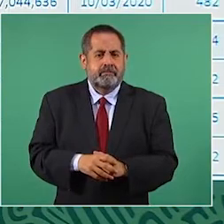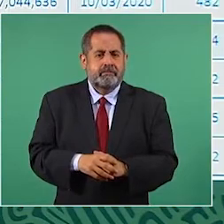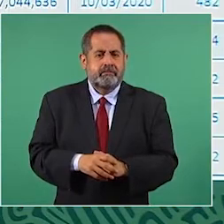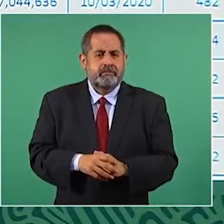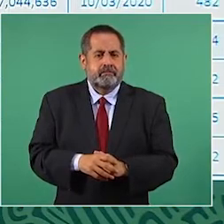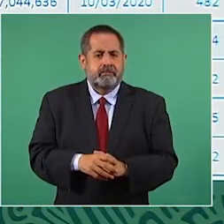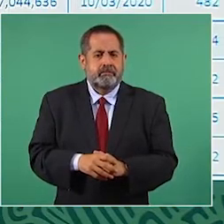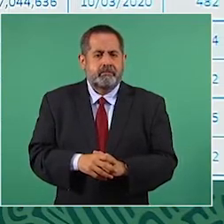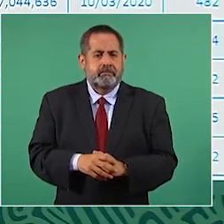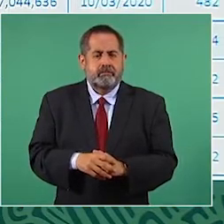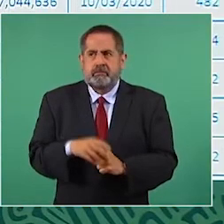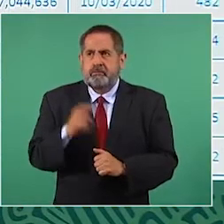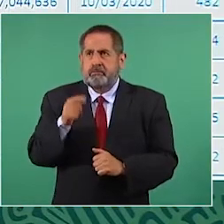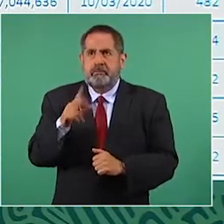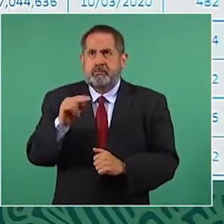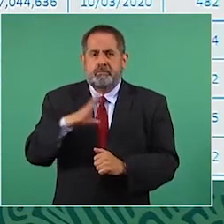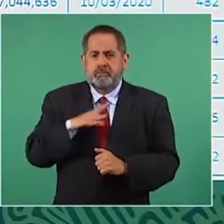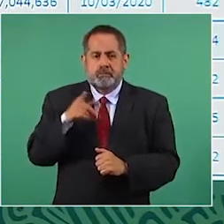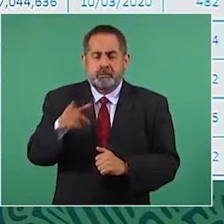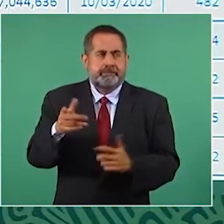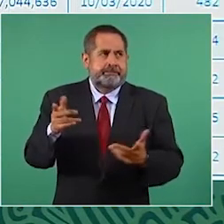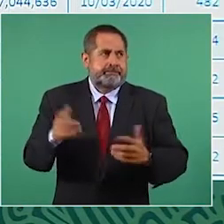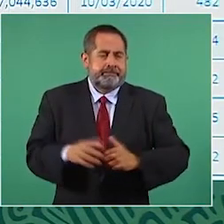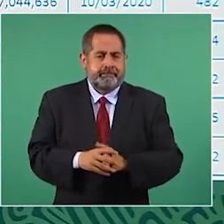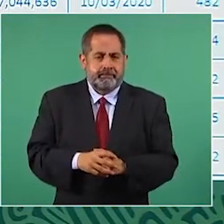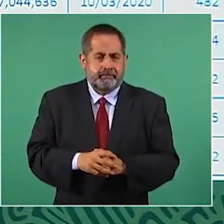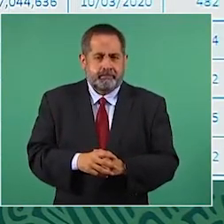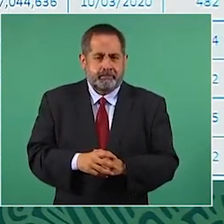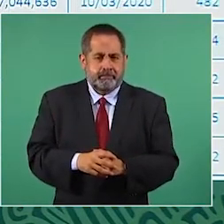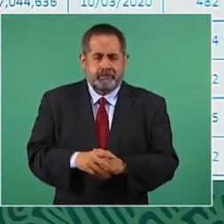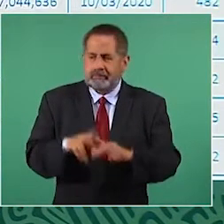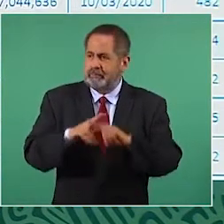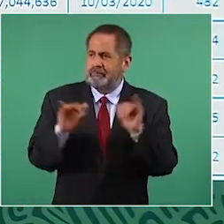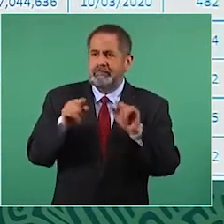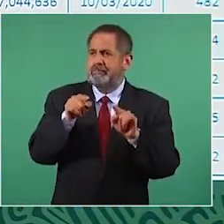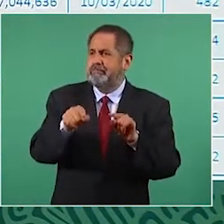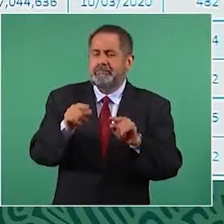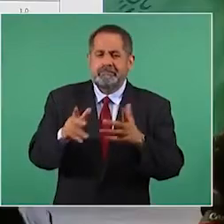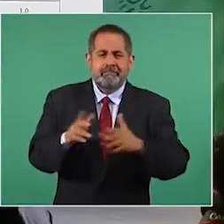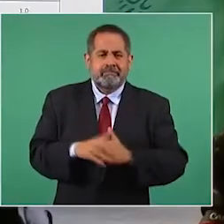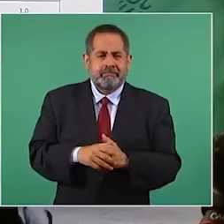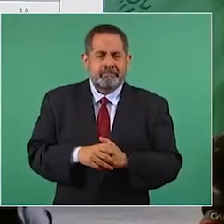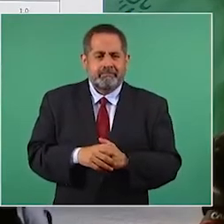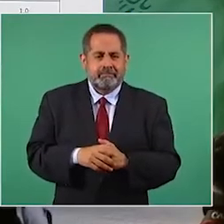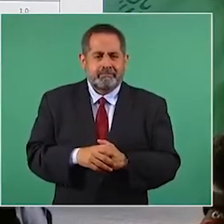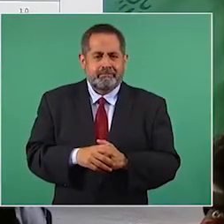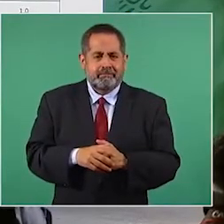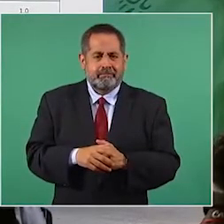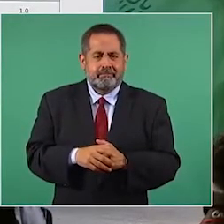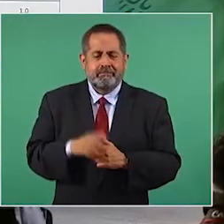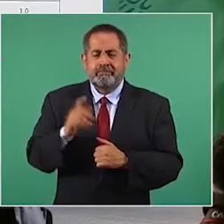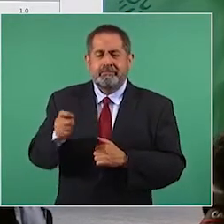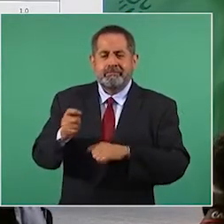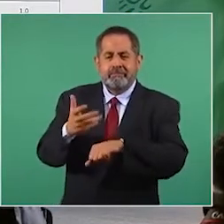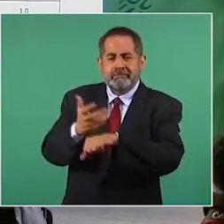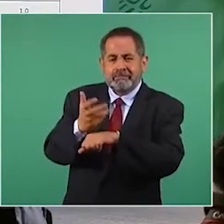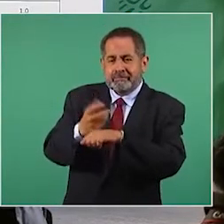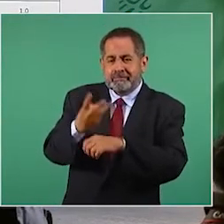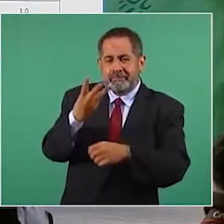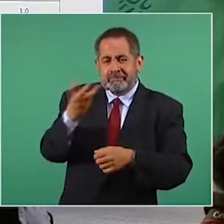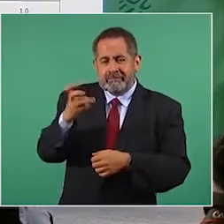no tiene ninguna, aquí Estados Unidos tiene